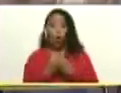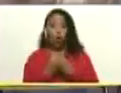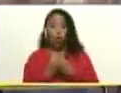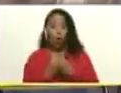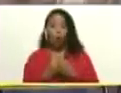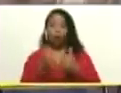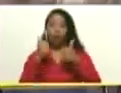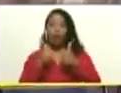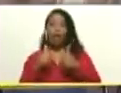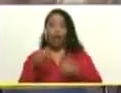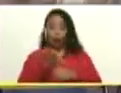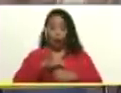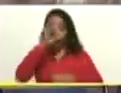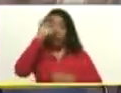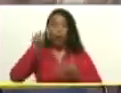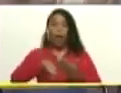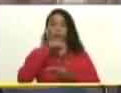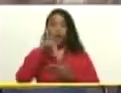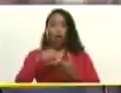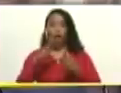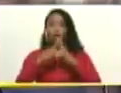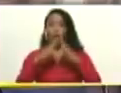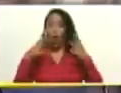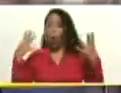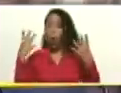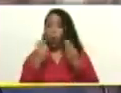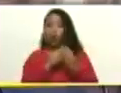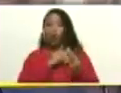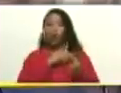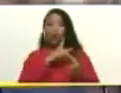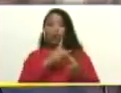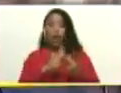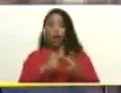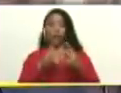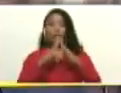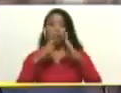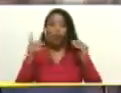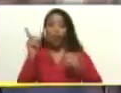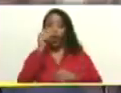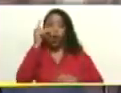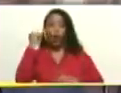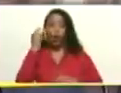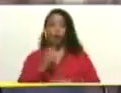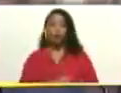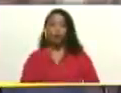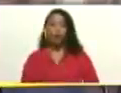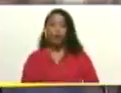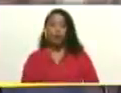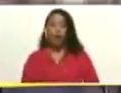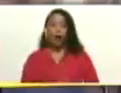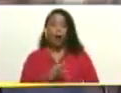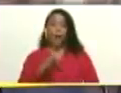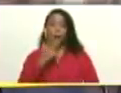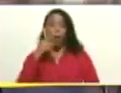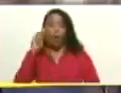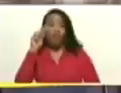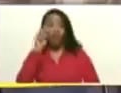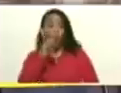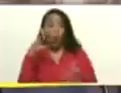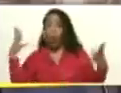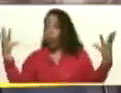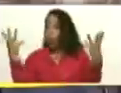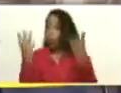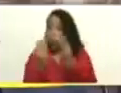el alma nacional, si unimos la voluntad de todos y de todas, si tenemos una visión conjunta,